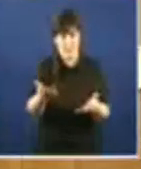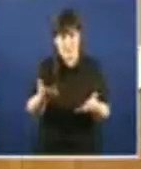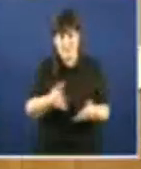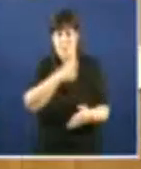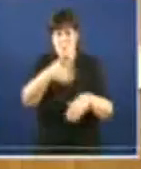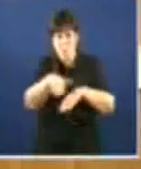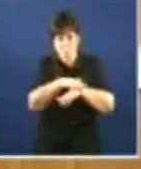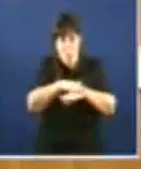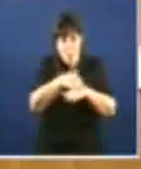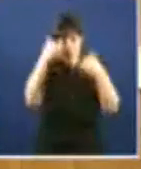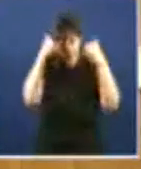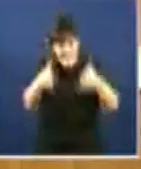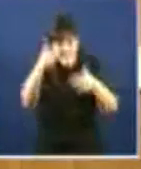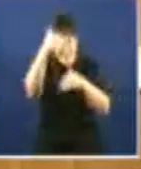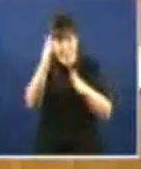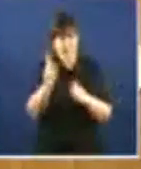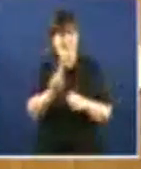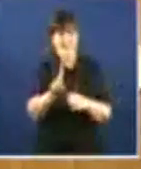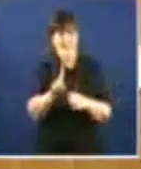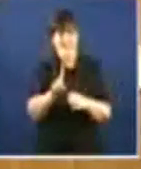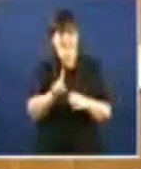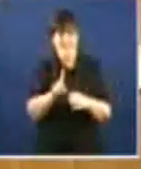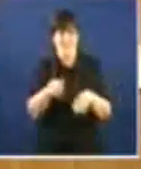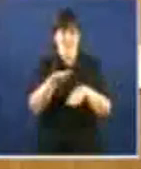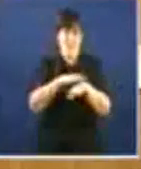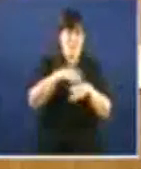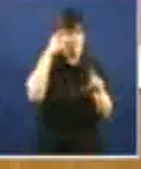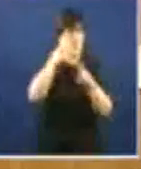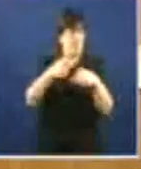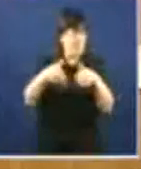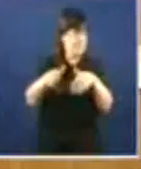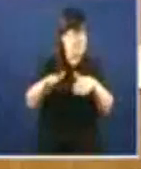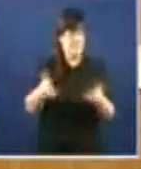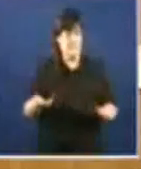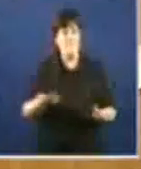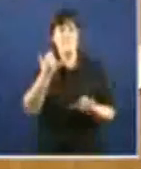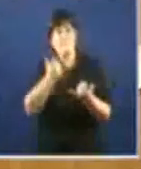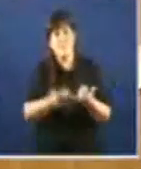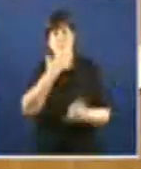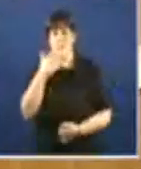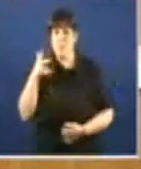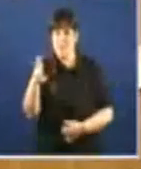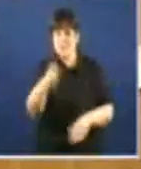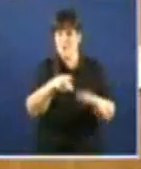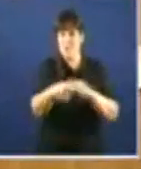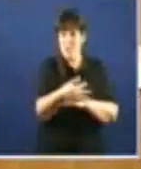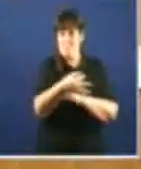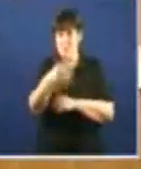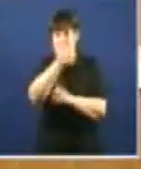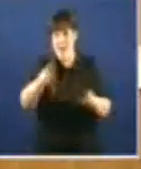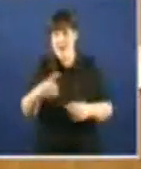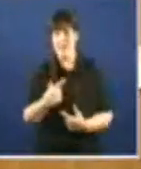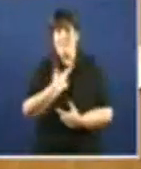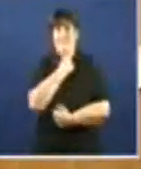en cambio, gobernan para agredilos. E digo máis, canto máis se recorten en dereitos, canto máis se afogue a xente, máis vai haber que